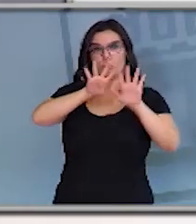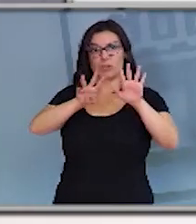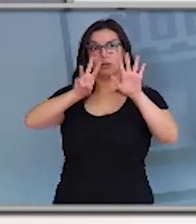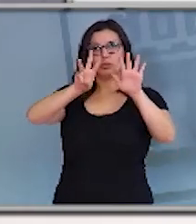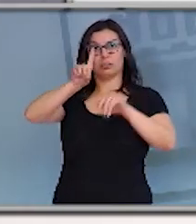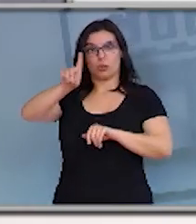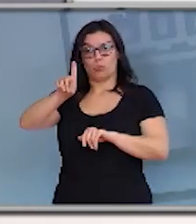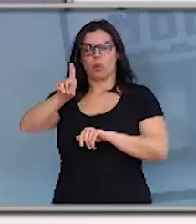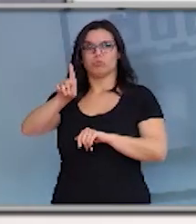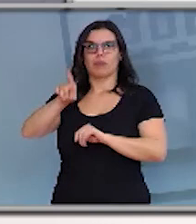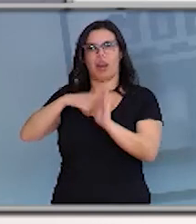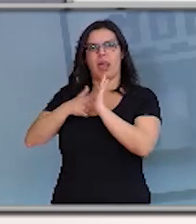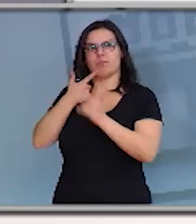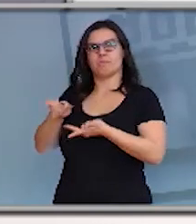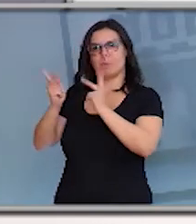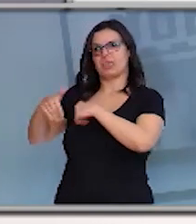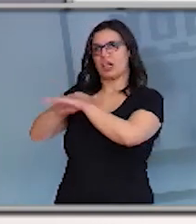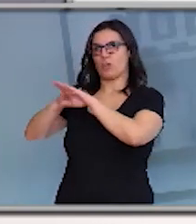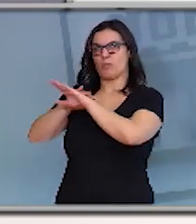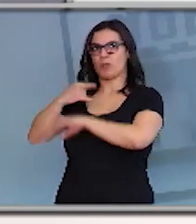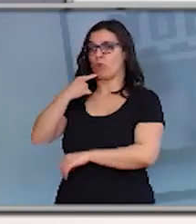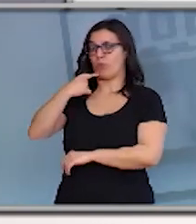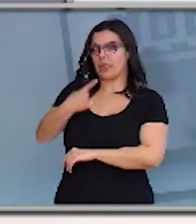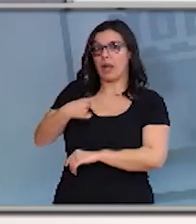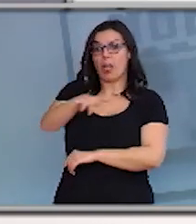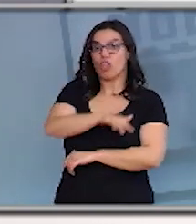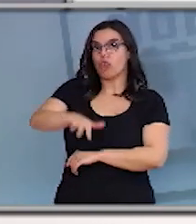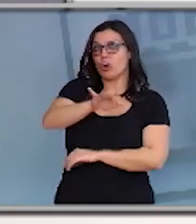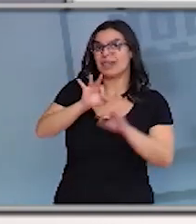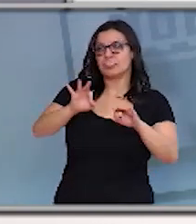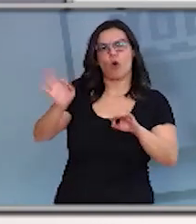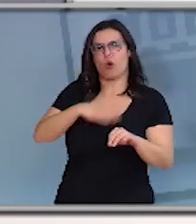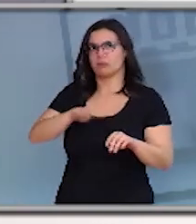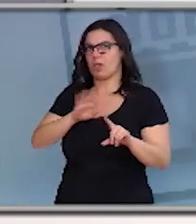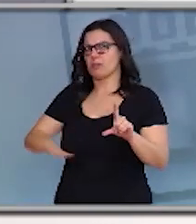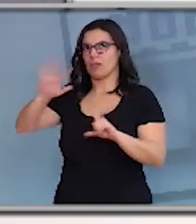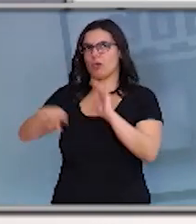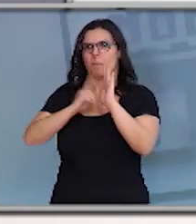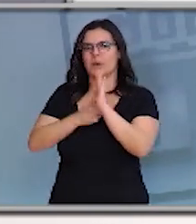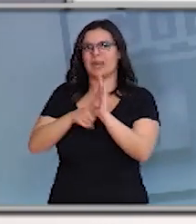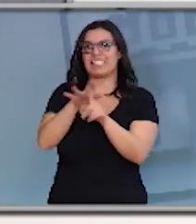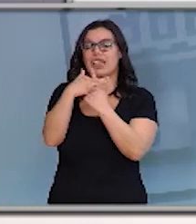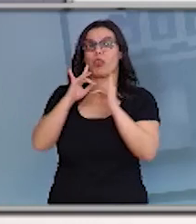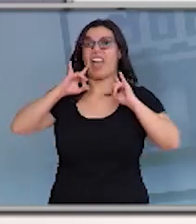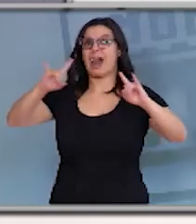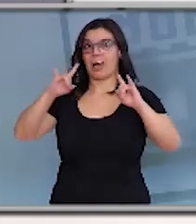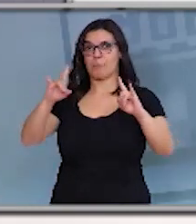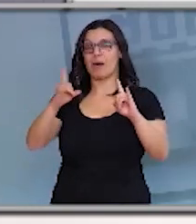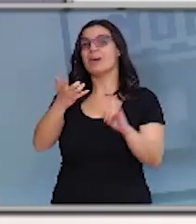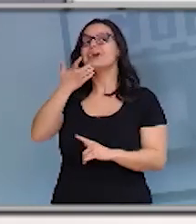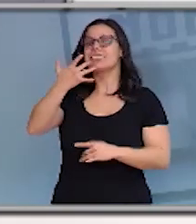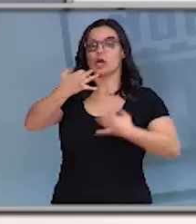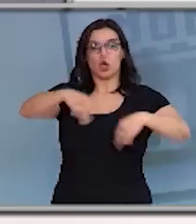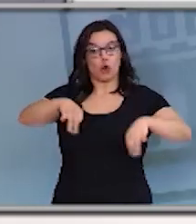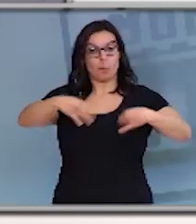ao Governo declarar o estado de alarma en todo ou parte do territorio de nosa nación, cando se produzcan alteraciones graves de la